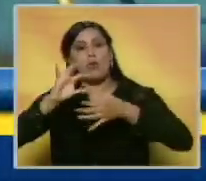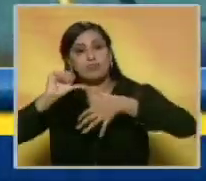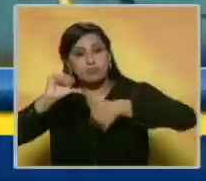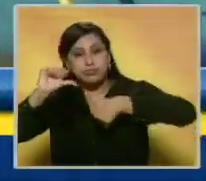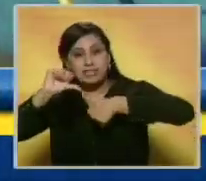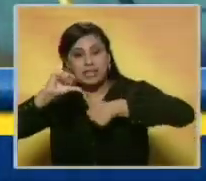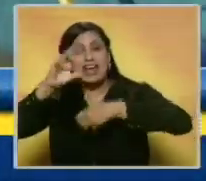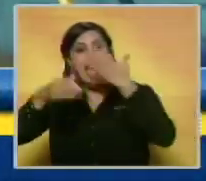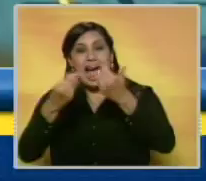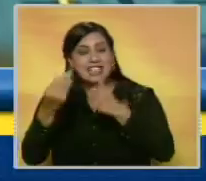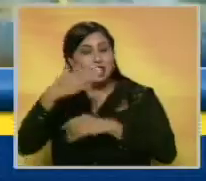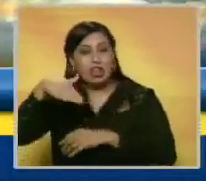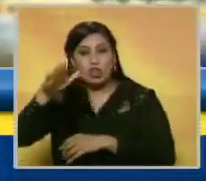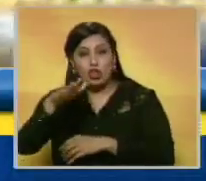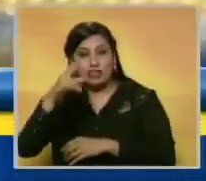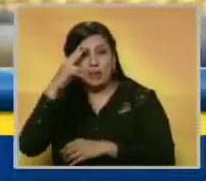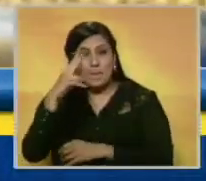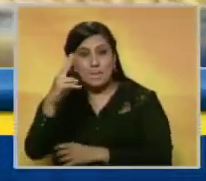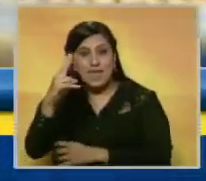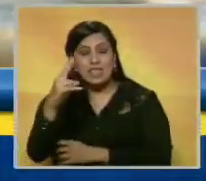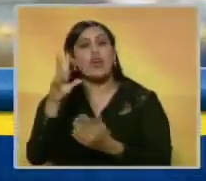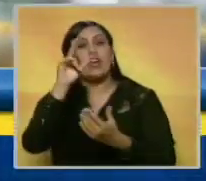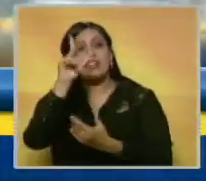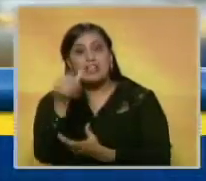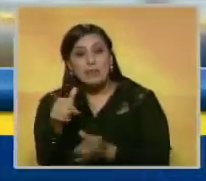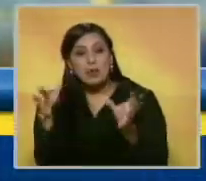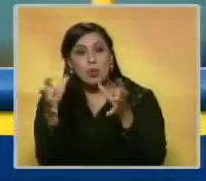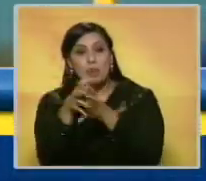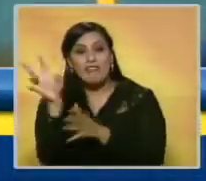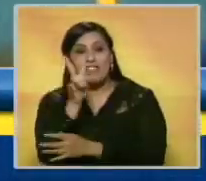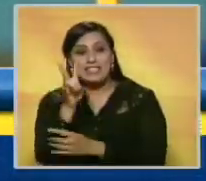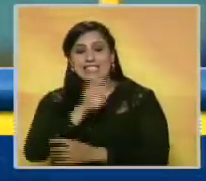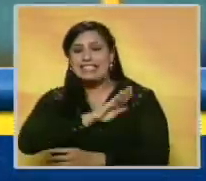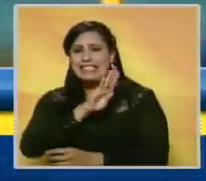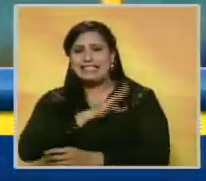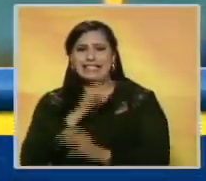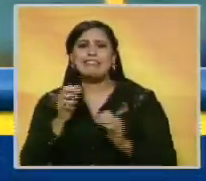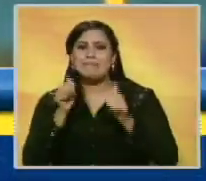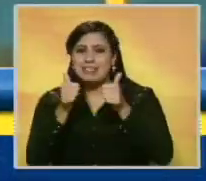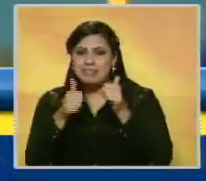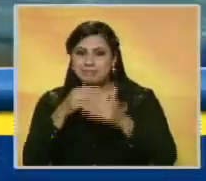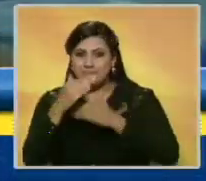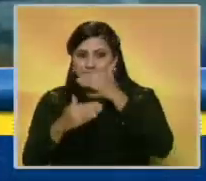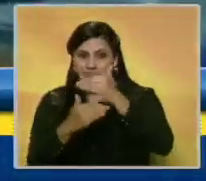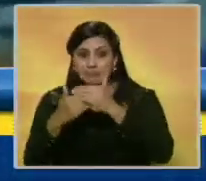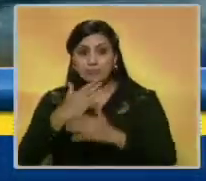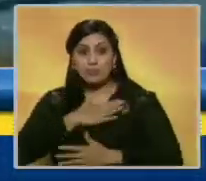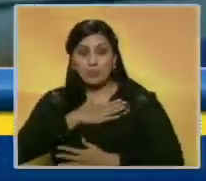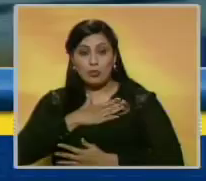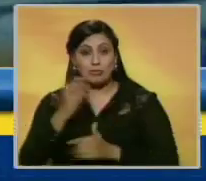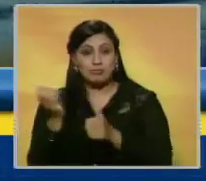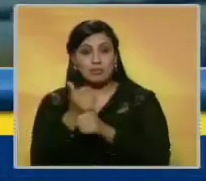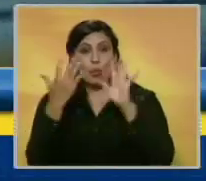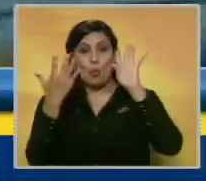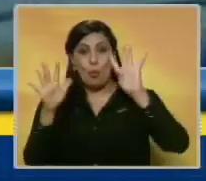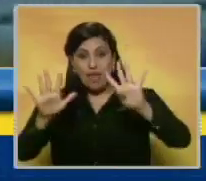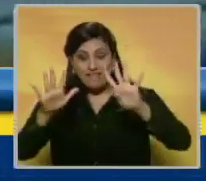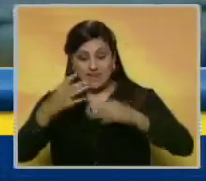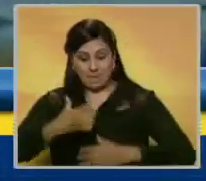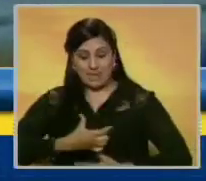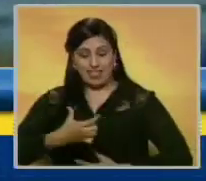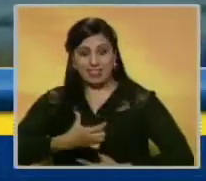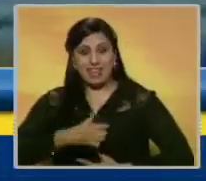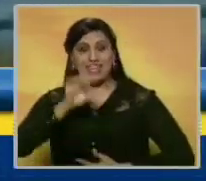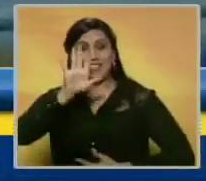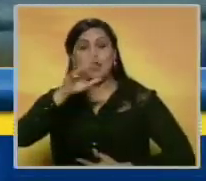del Caribe que se realicen en Veracruz porque este domingo la delegación venezolana tuvo una jornada productiva. Los criollos lograron nueve medallas, de las